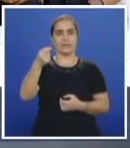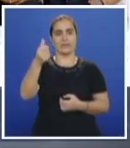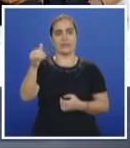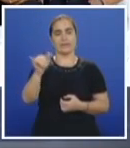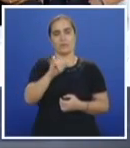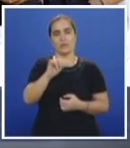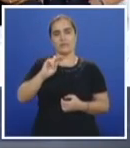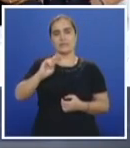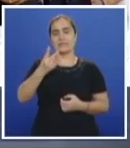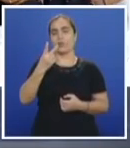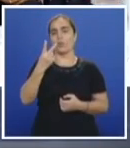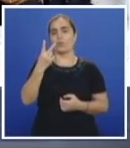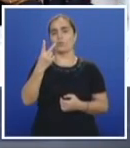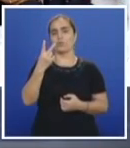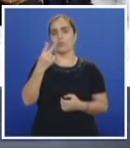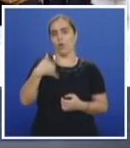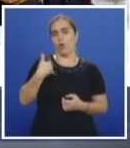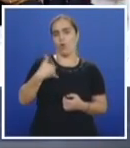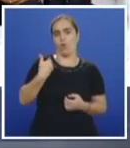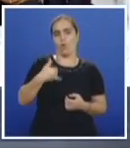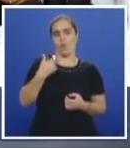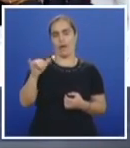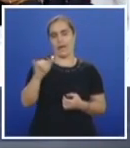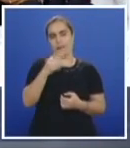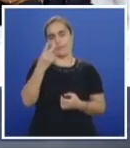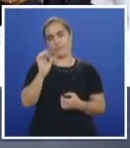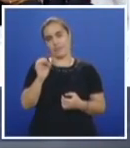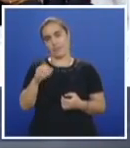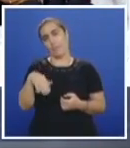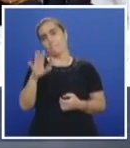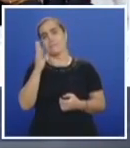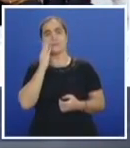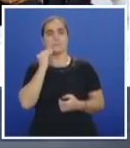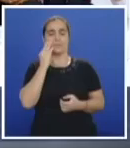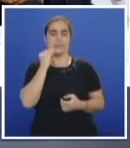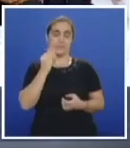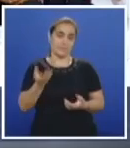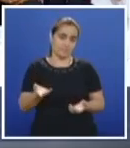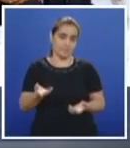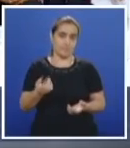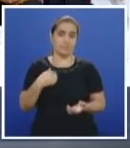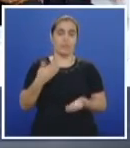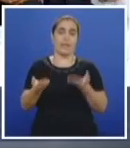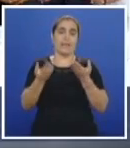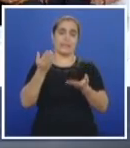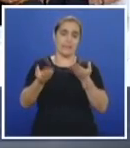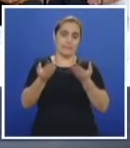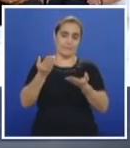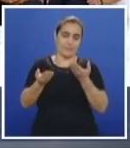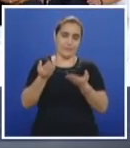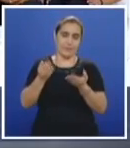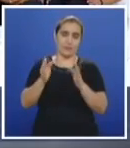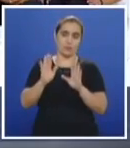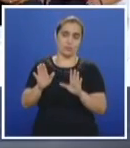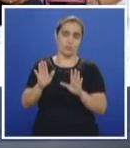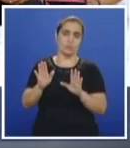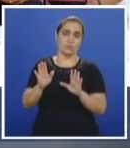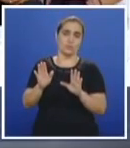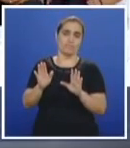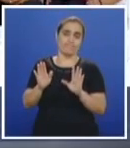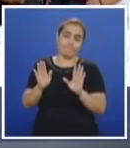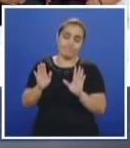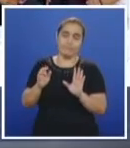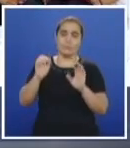adolescencia, que es como volver a tener 20, pero ya con más experiencia. Así que depende desde donde se vea el asunto,